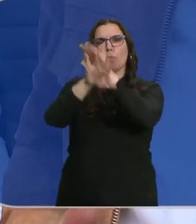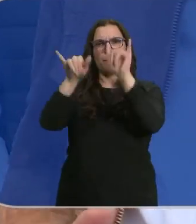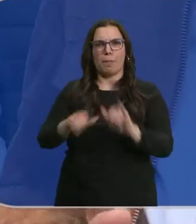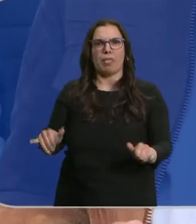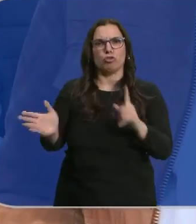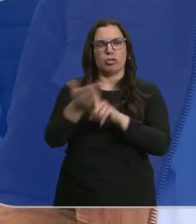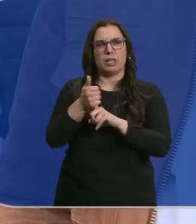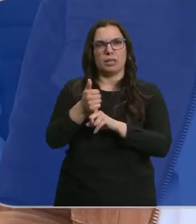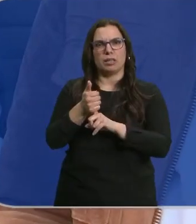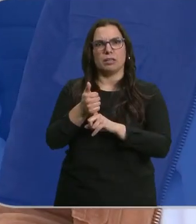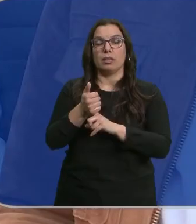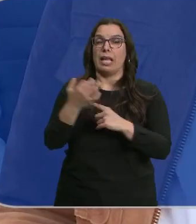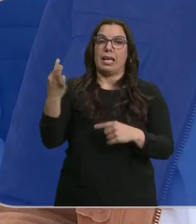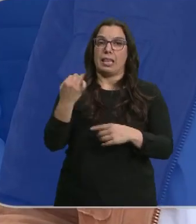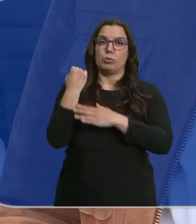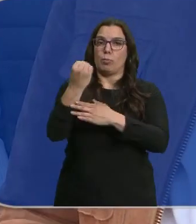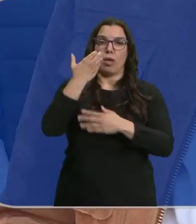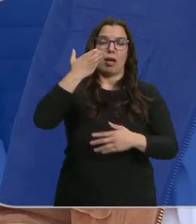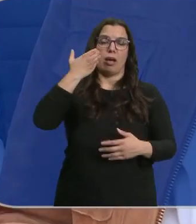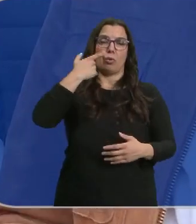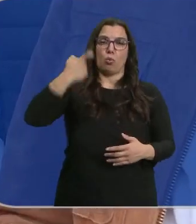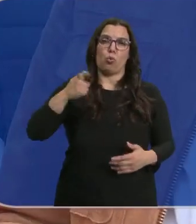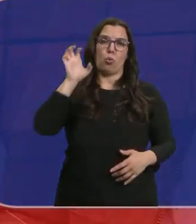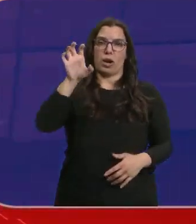firme y decidida por la paz pasa por apoyar a Ucrania.